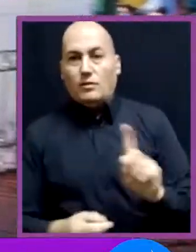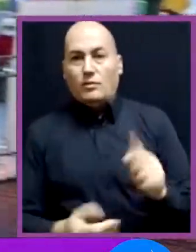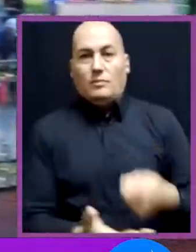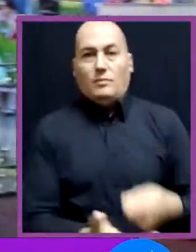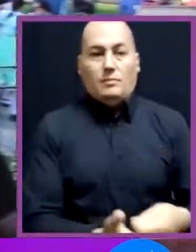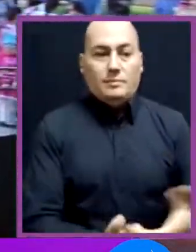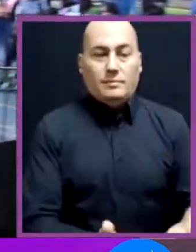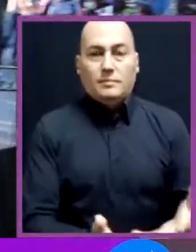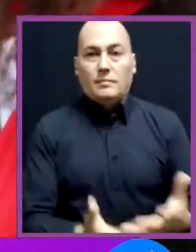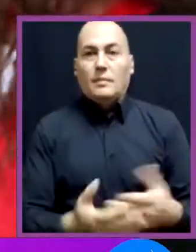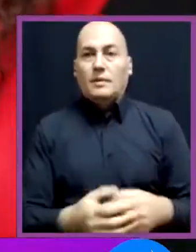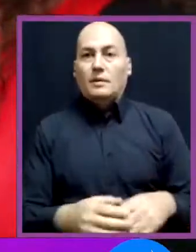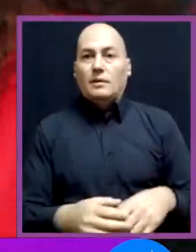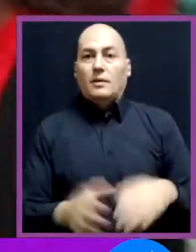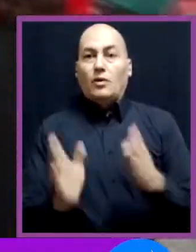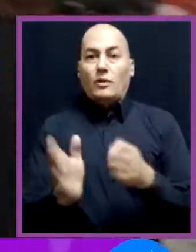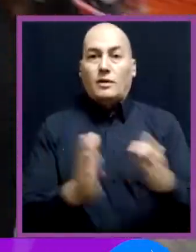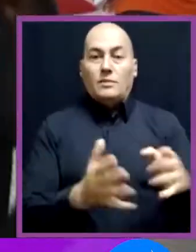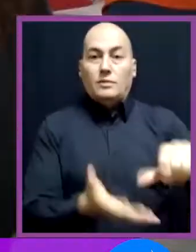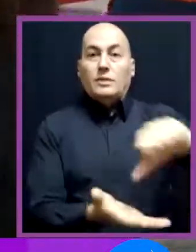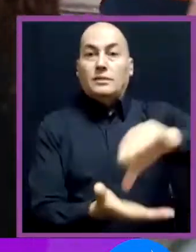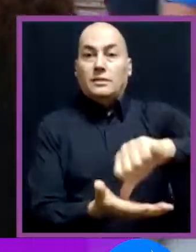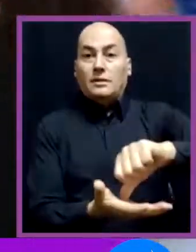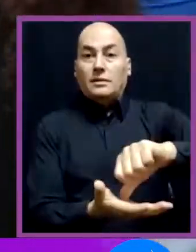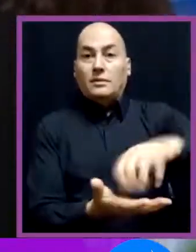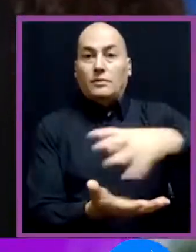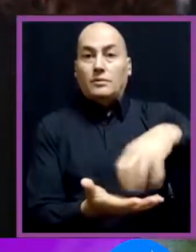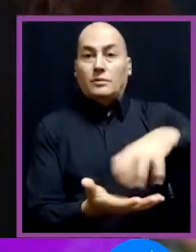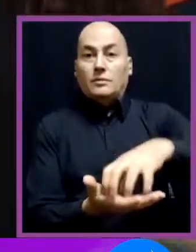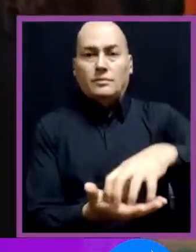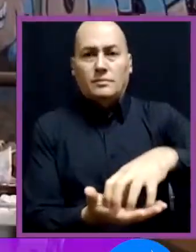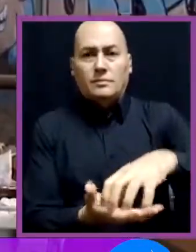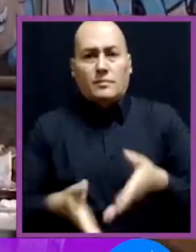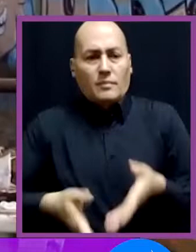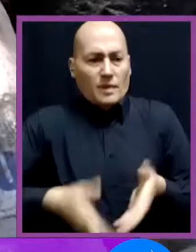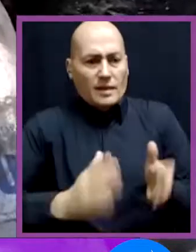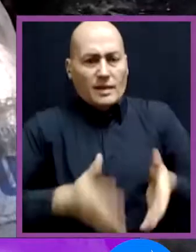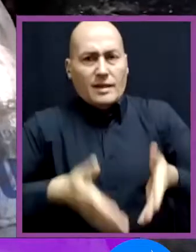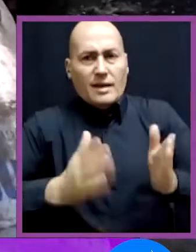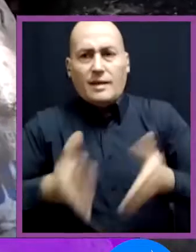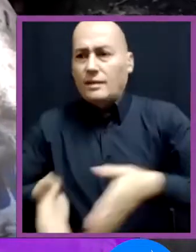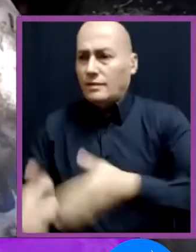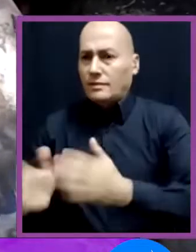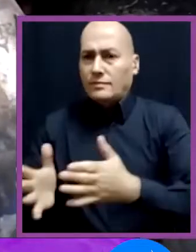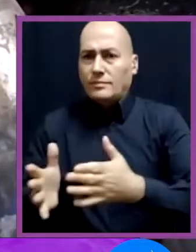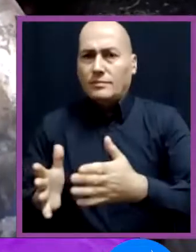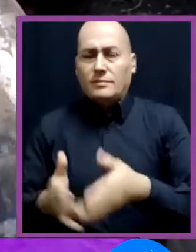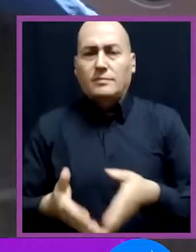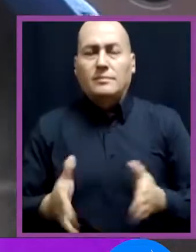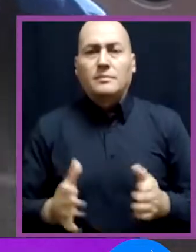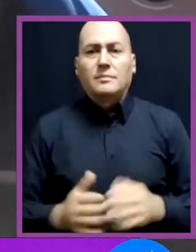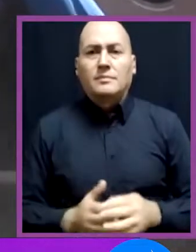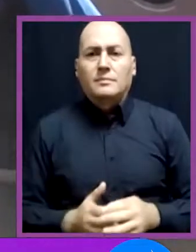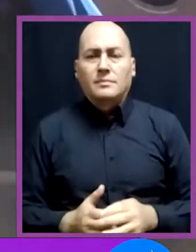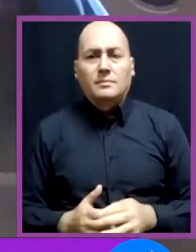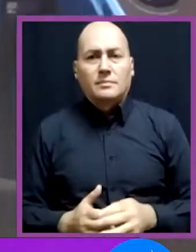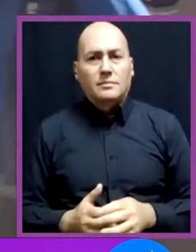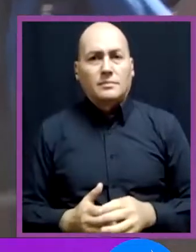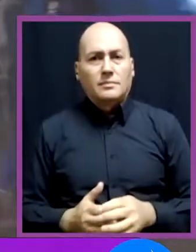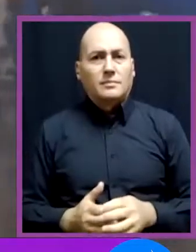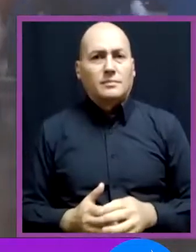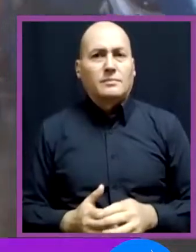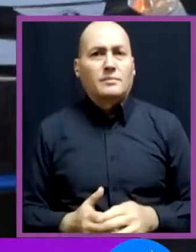supergola y ordenamos el centro de nuestra comuna. Limpiando sus calles y manteniendo una activa fiscalización.